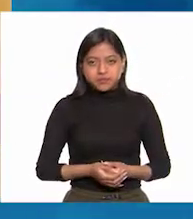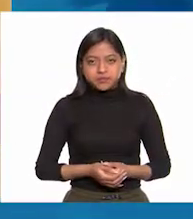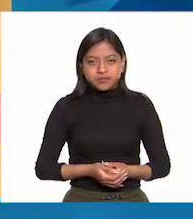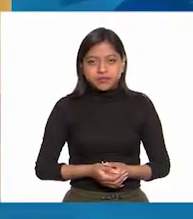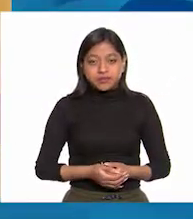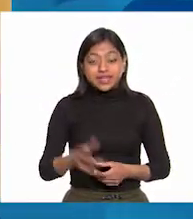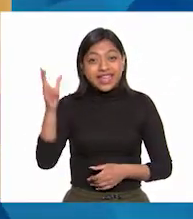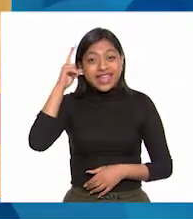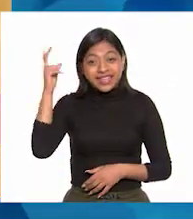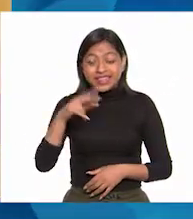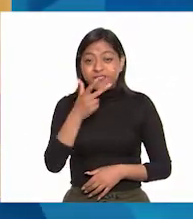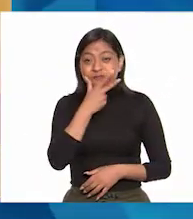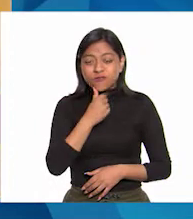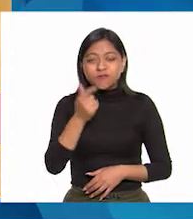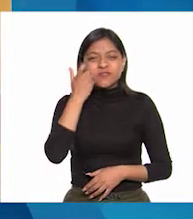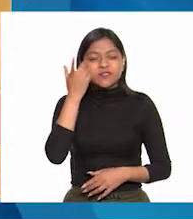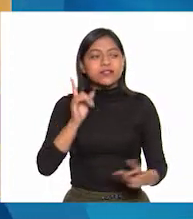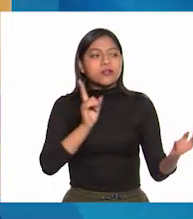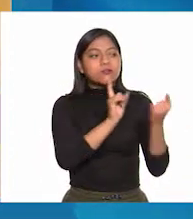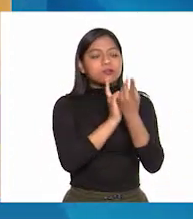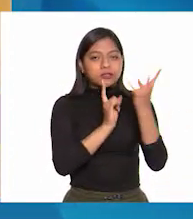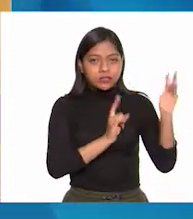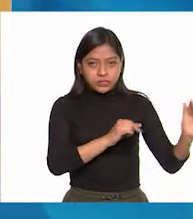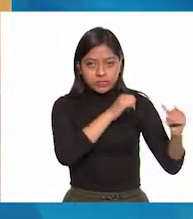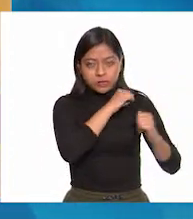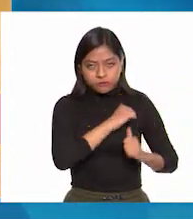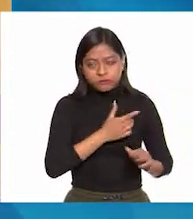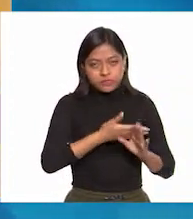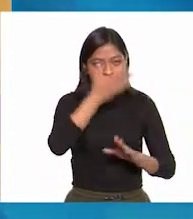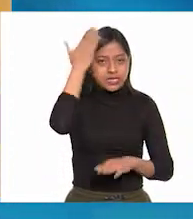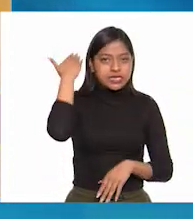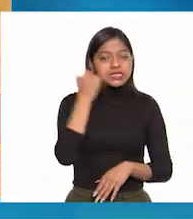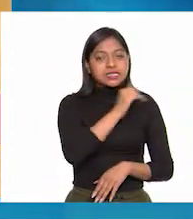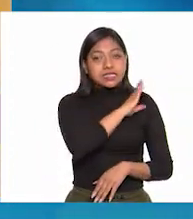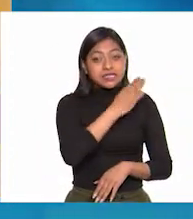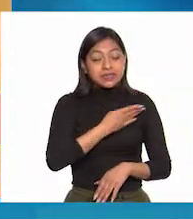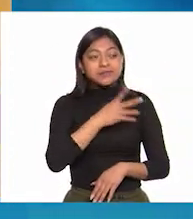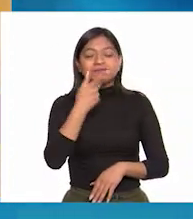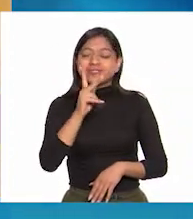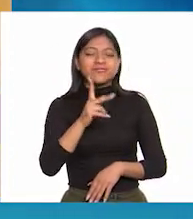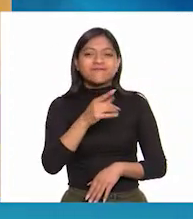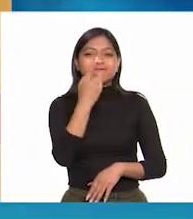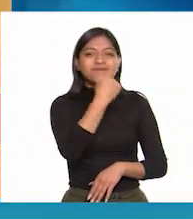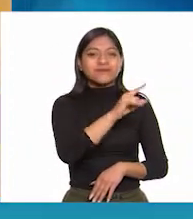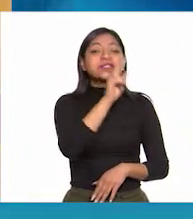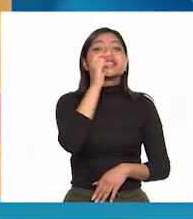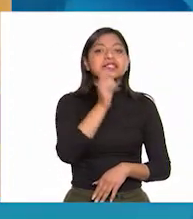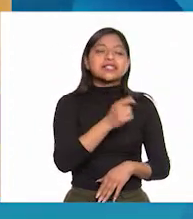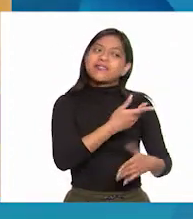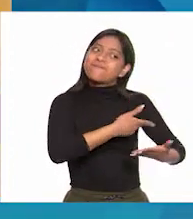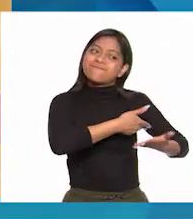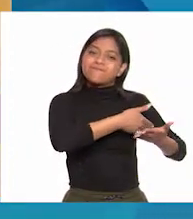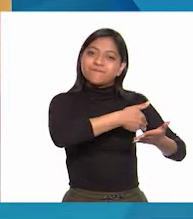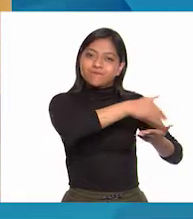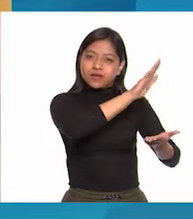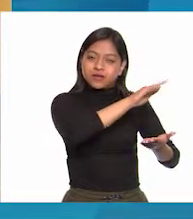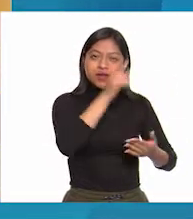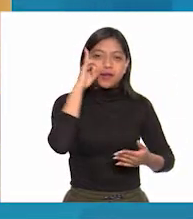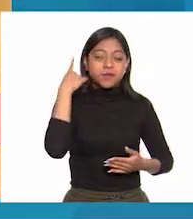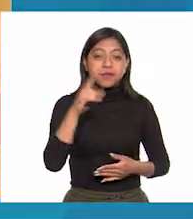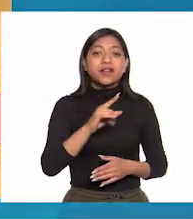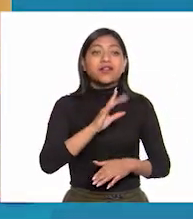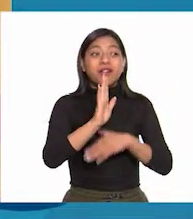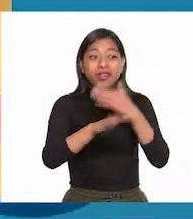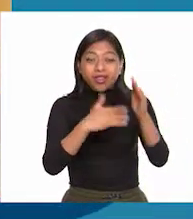Hidalgo buscó entrevistarse con las autoridades coloniales, pero terminó por ordenar la retirada quizá ante el temor de que se